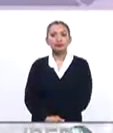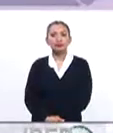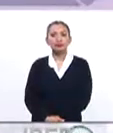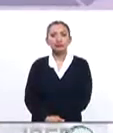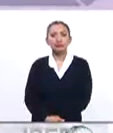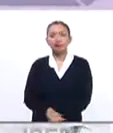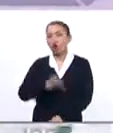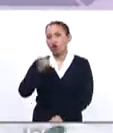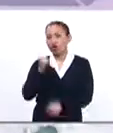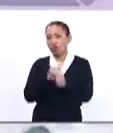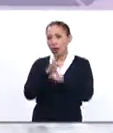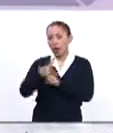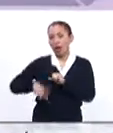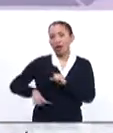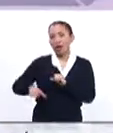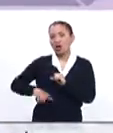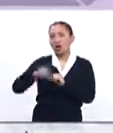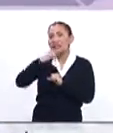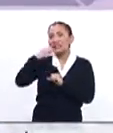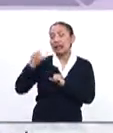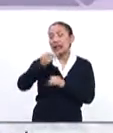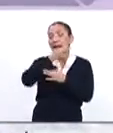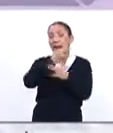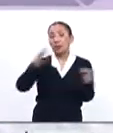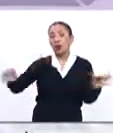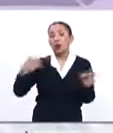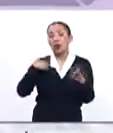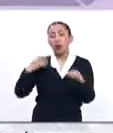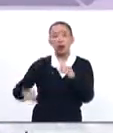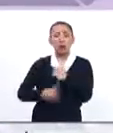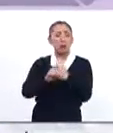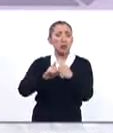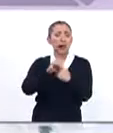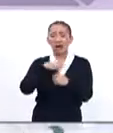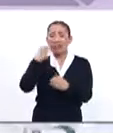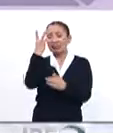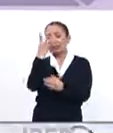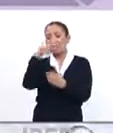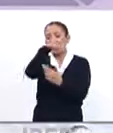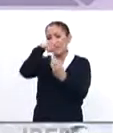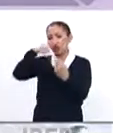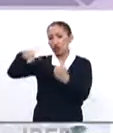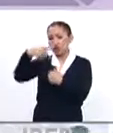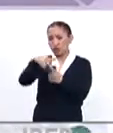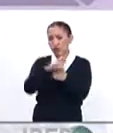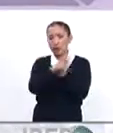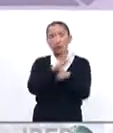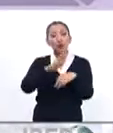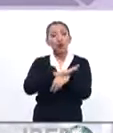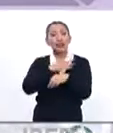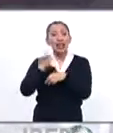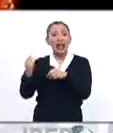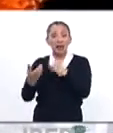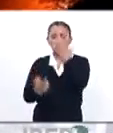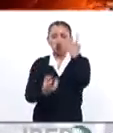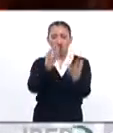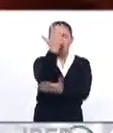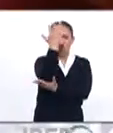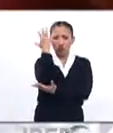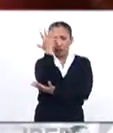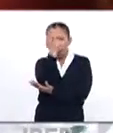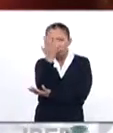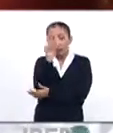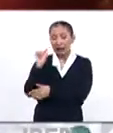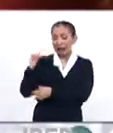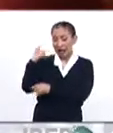Y en otra información, el gobierno de Chile declaró estado de catástrofe en tres regiones de ese país debido a una ola de incendios forestales.